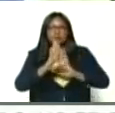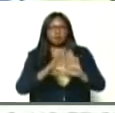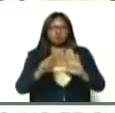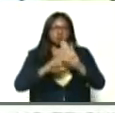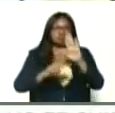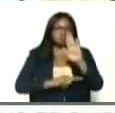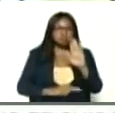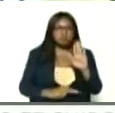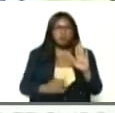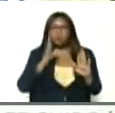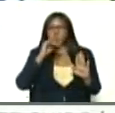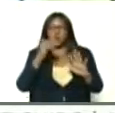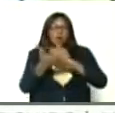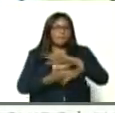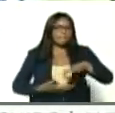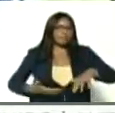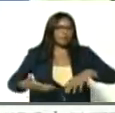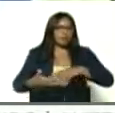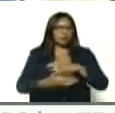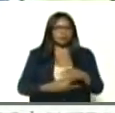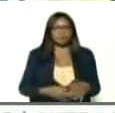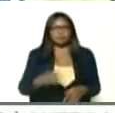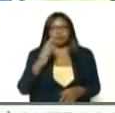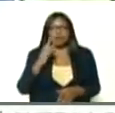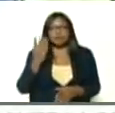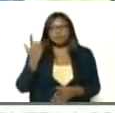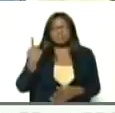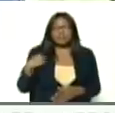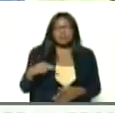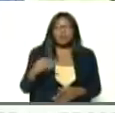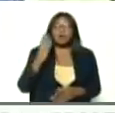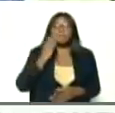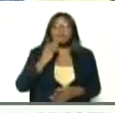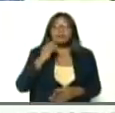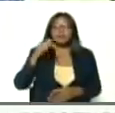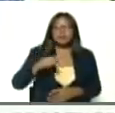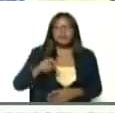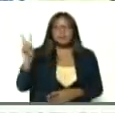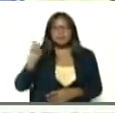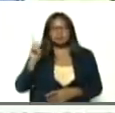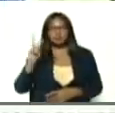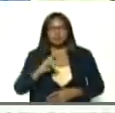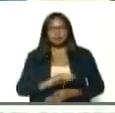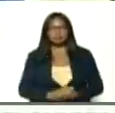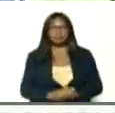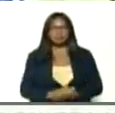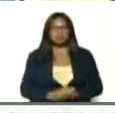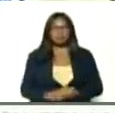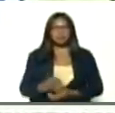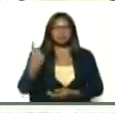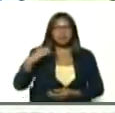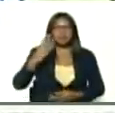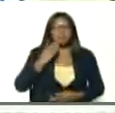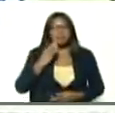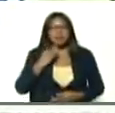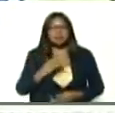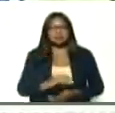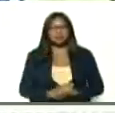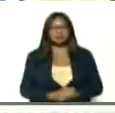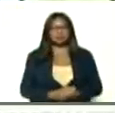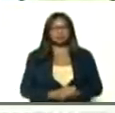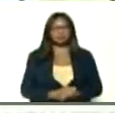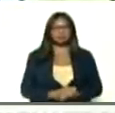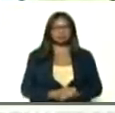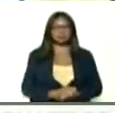cumpliéndose, sin problema, ya tenemos la experiencia, Venezuela, ya tenemos la experiencia, compatriota,